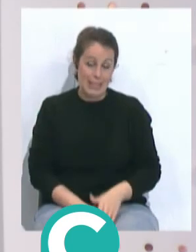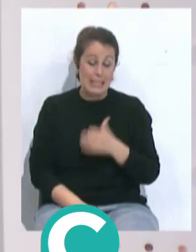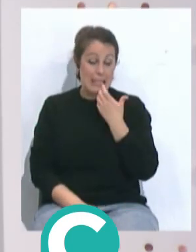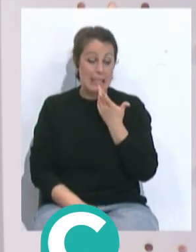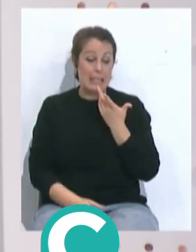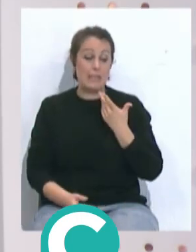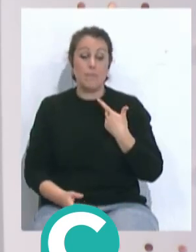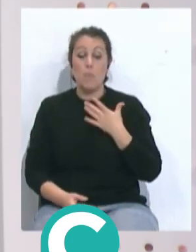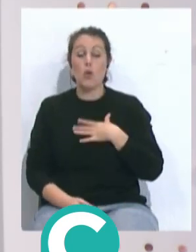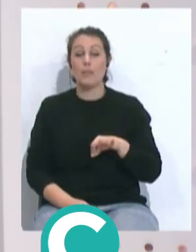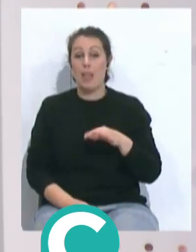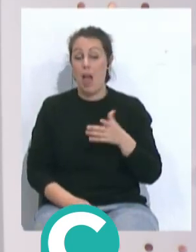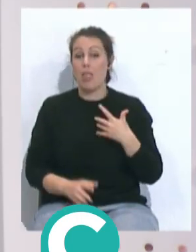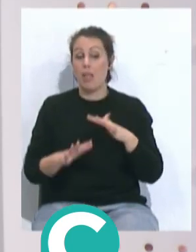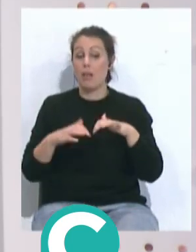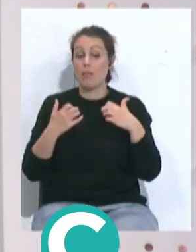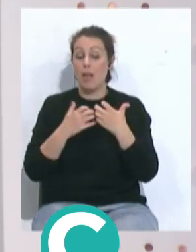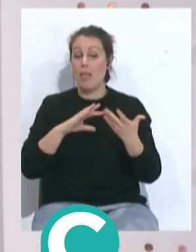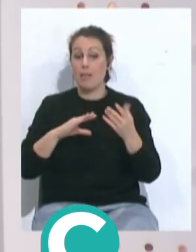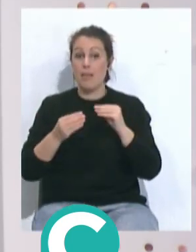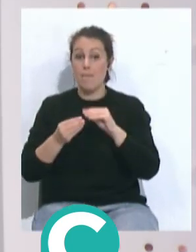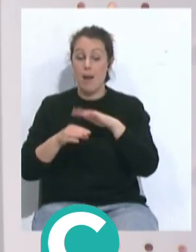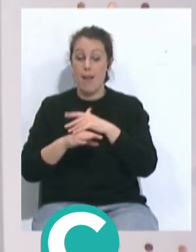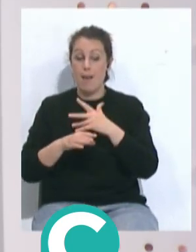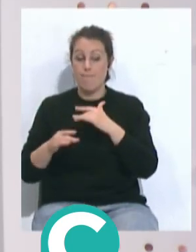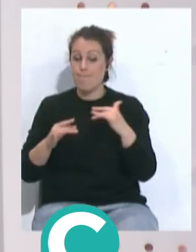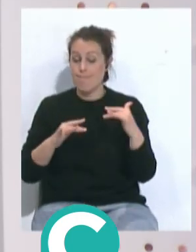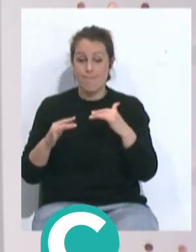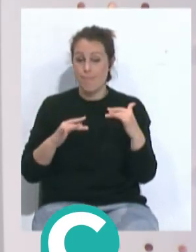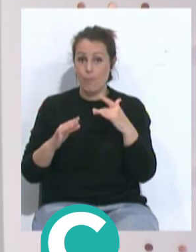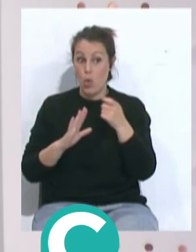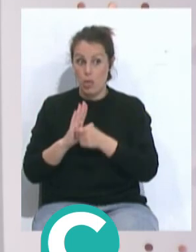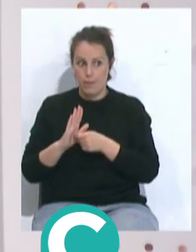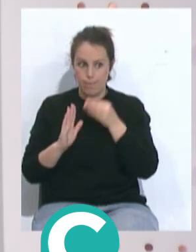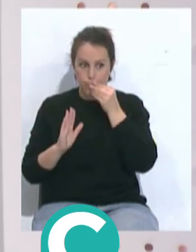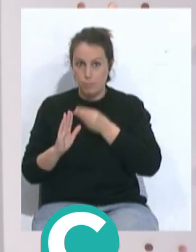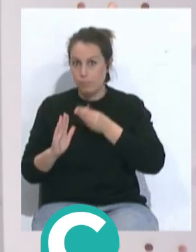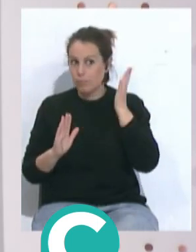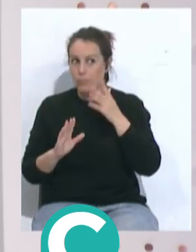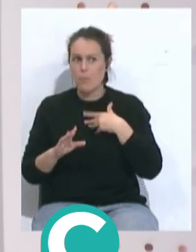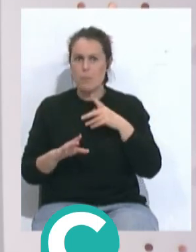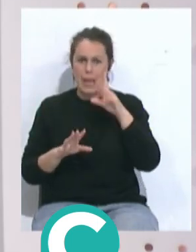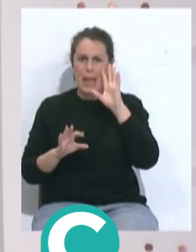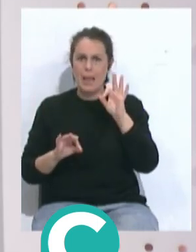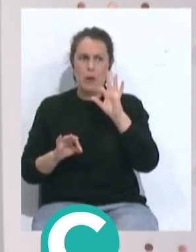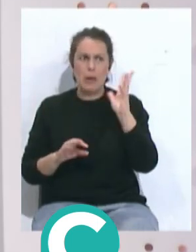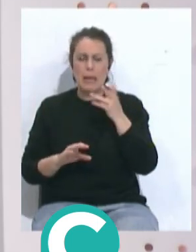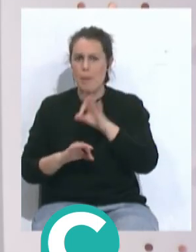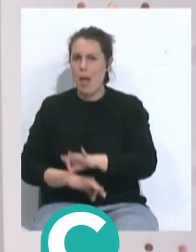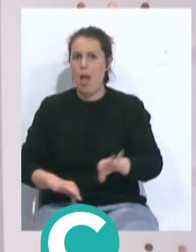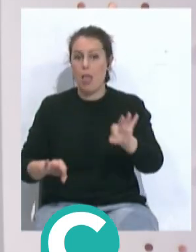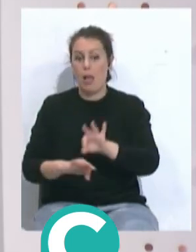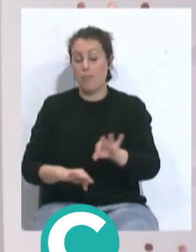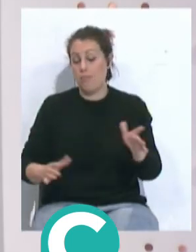posibilidad de acondicionar los estadios para que se pueda disputar en esas condiciones sin riesgo además de la climatología y demás, pues